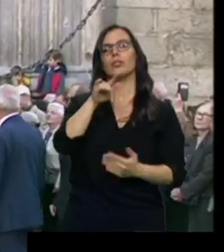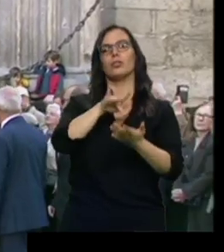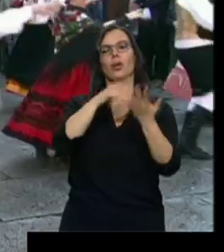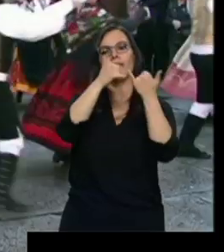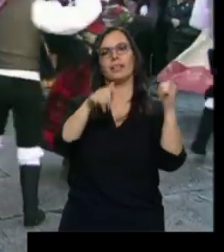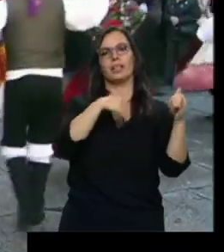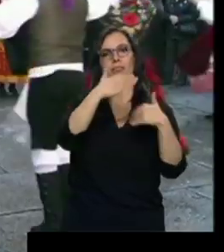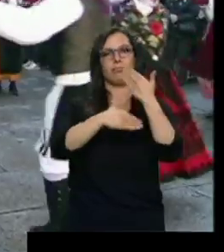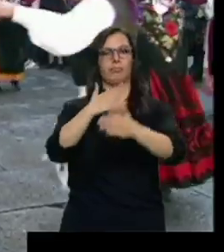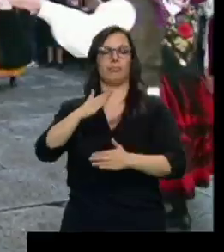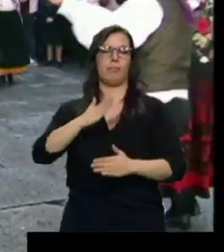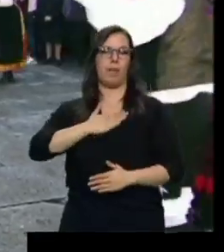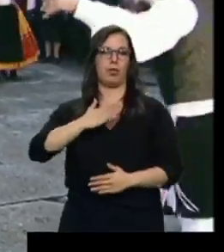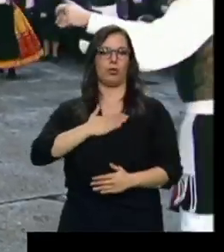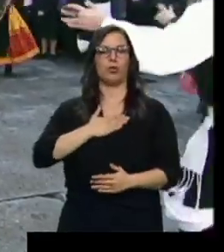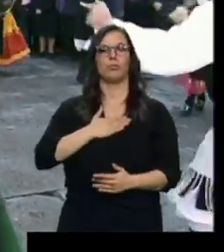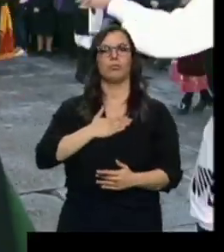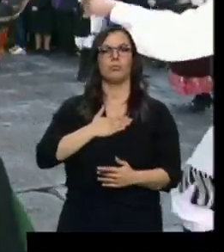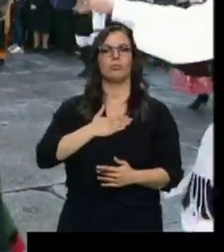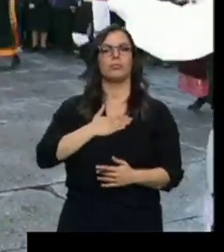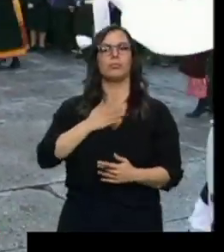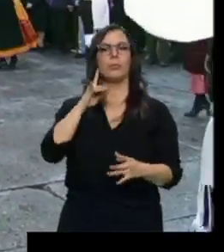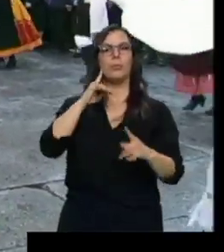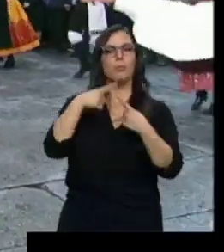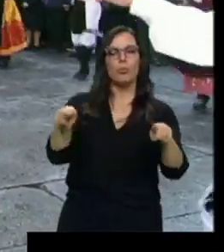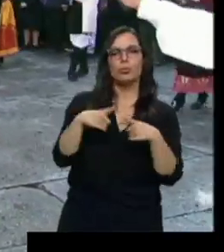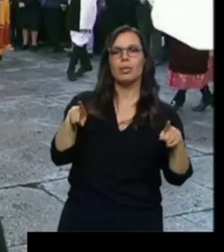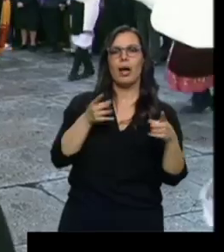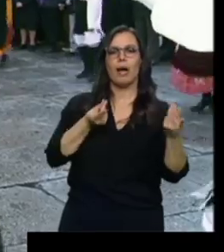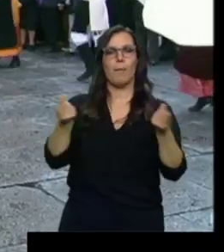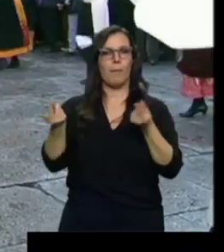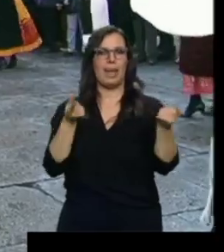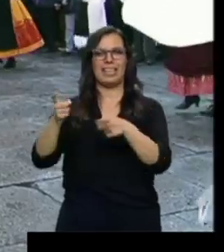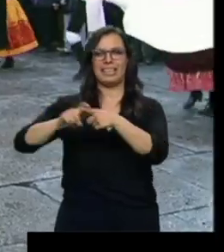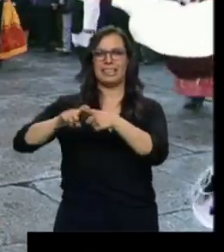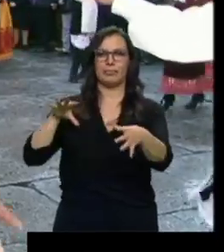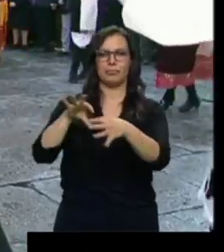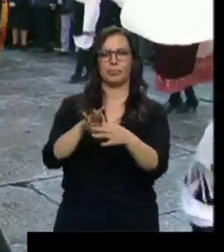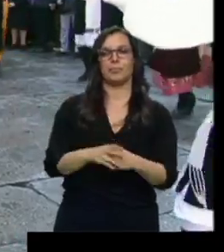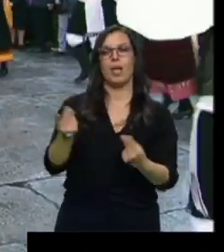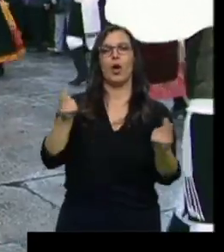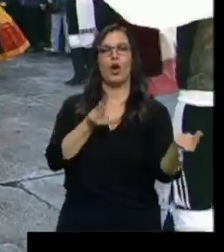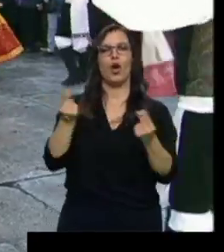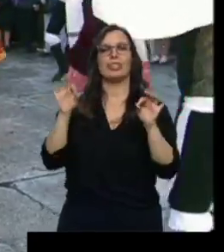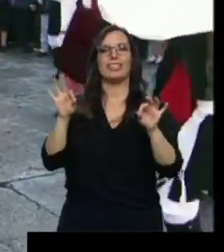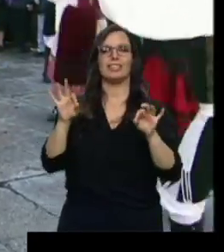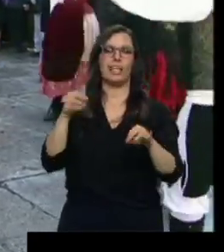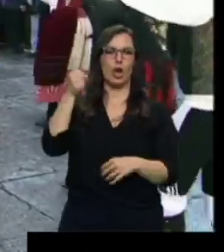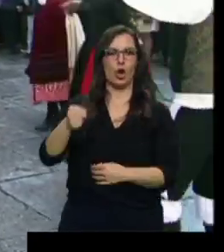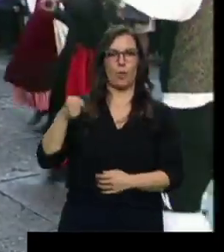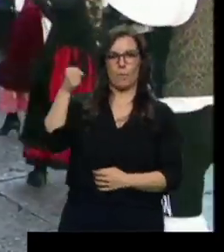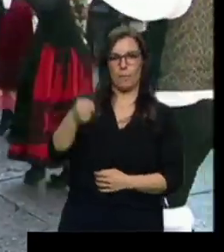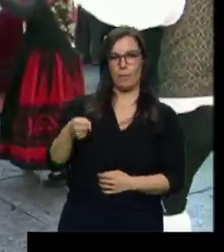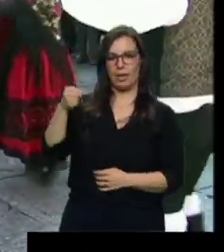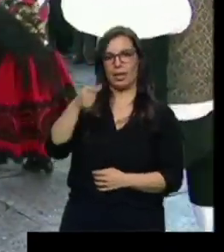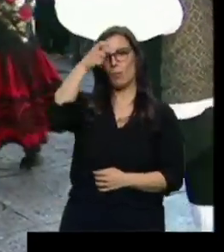festividad de su patrón, con los sonidos y los bailes típicos de la tierra. Haremos una jota de romería, concretamente es de